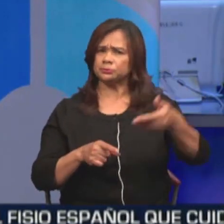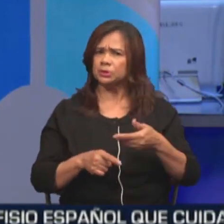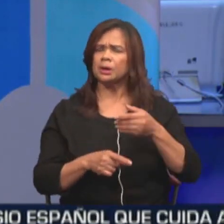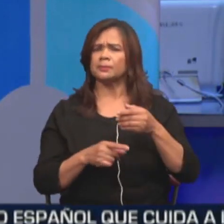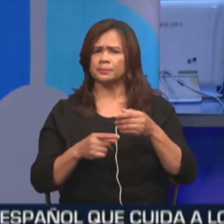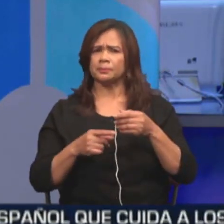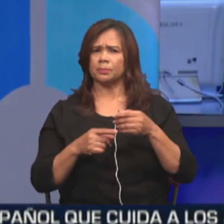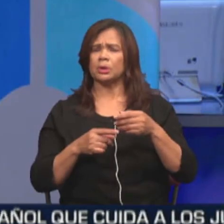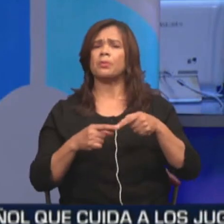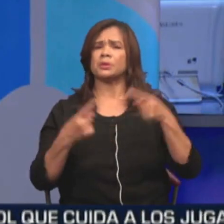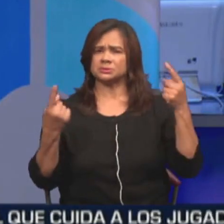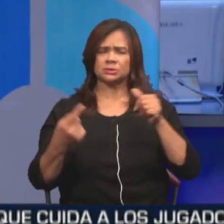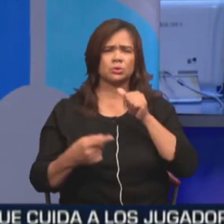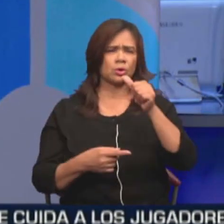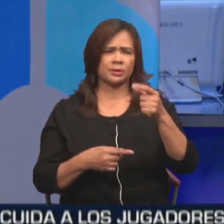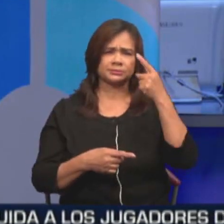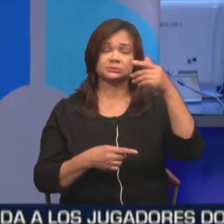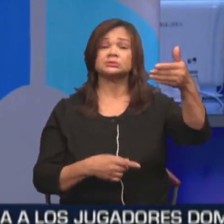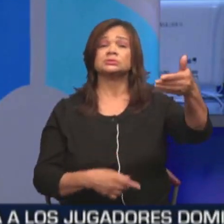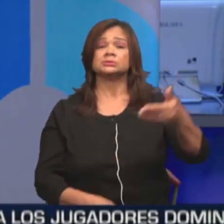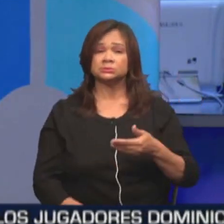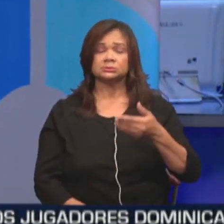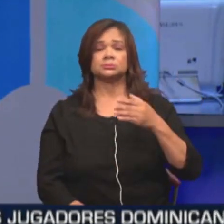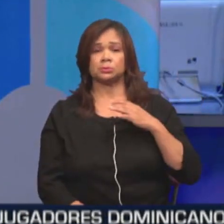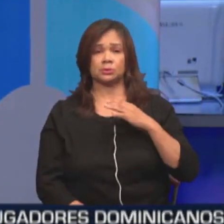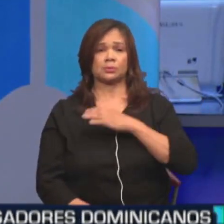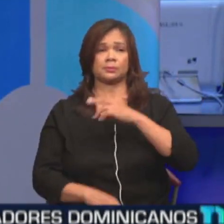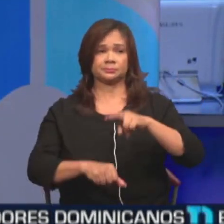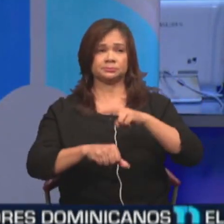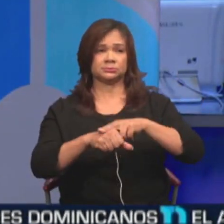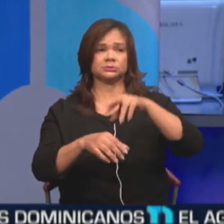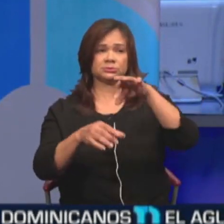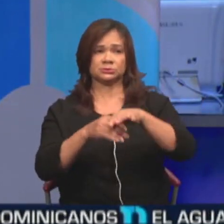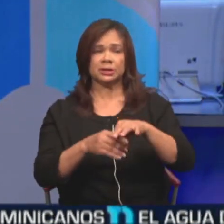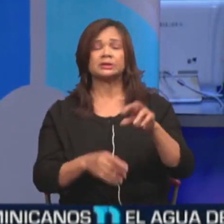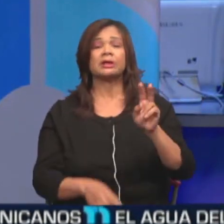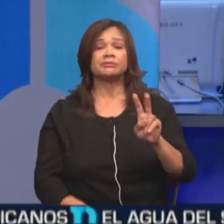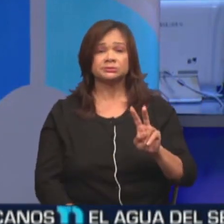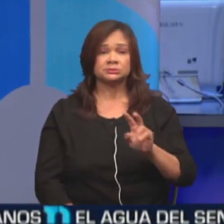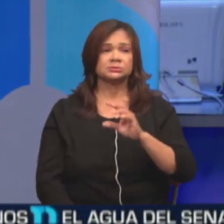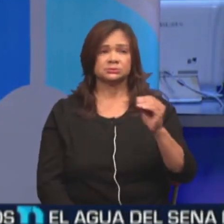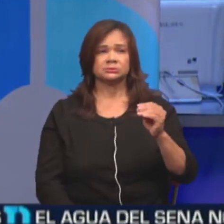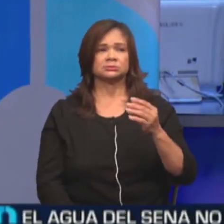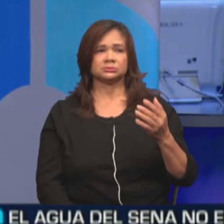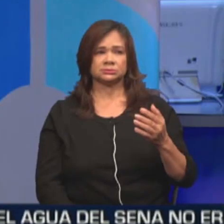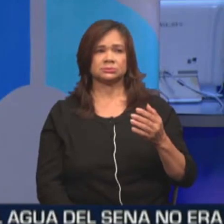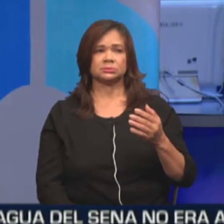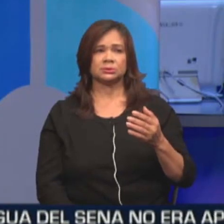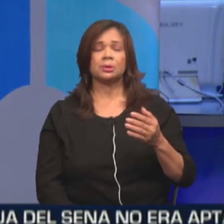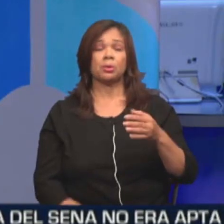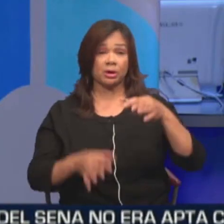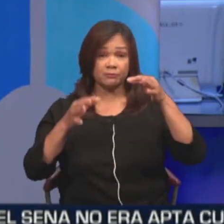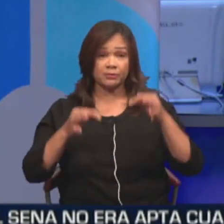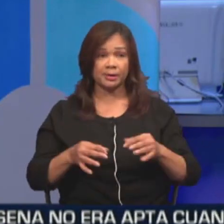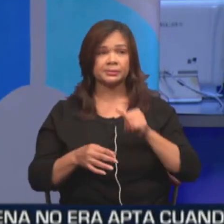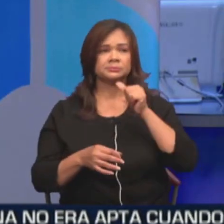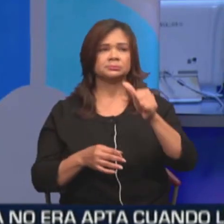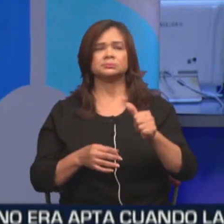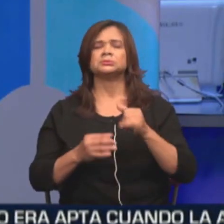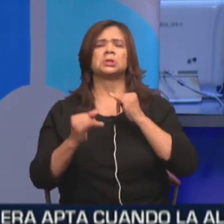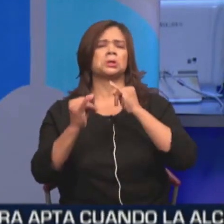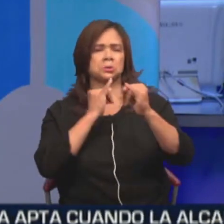oposición, los que habían sido invitados por el Consejo Nacional Electoral de Venezuela, es decir, por la parte oficial, daban